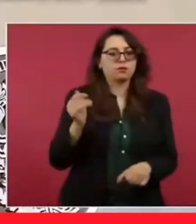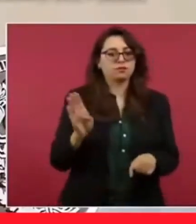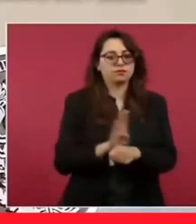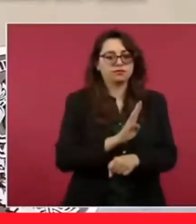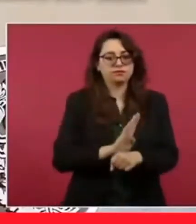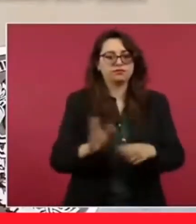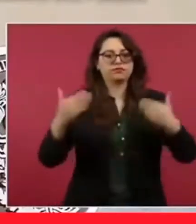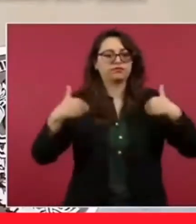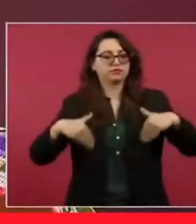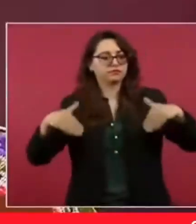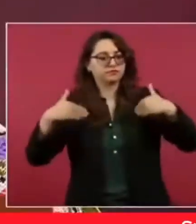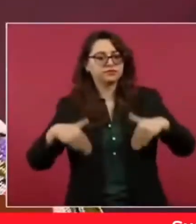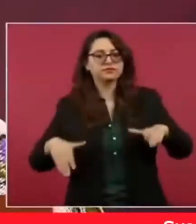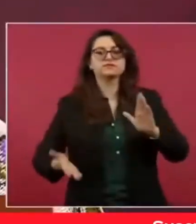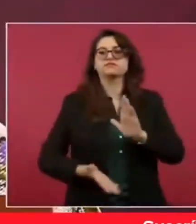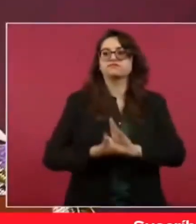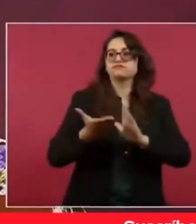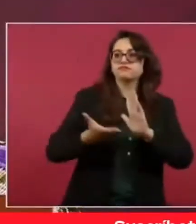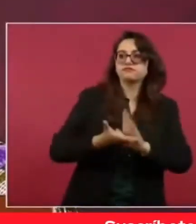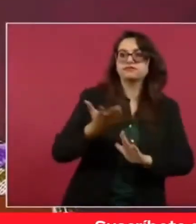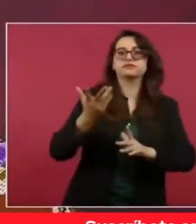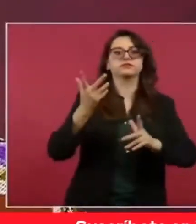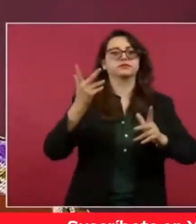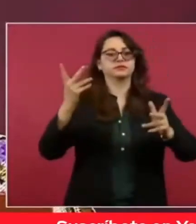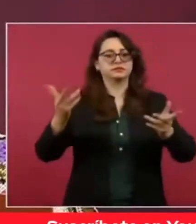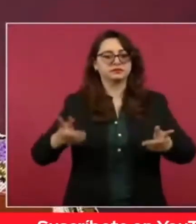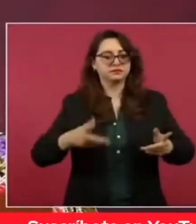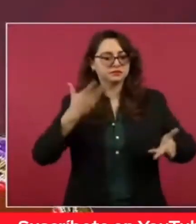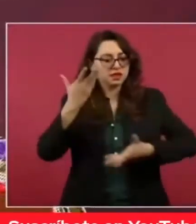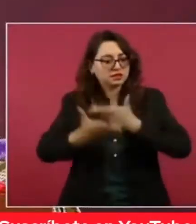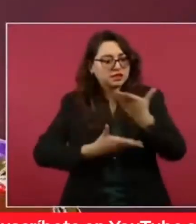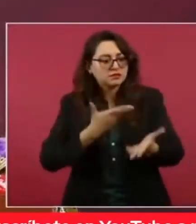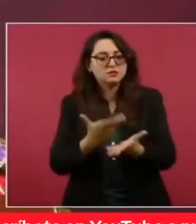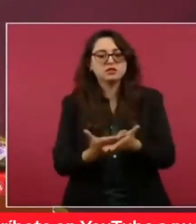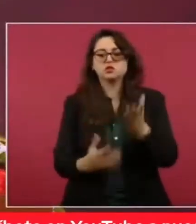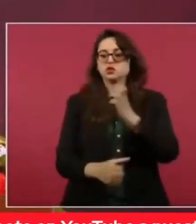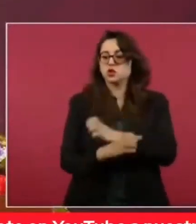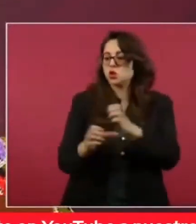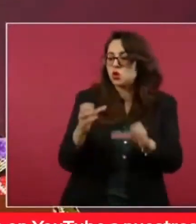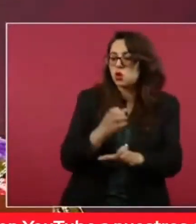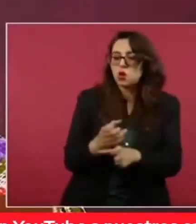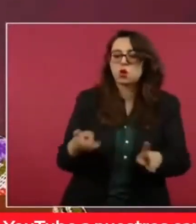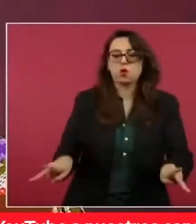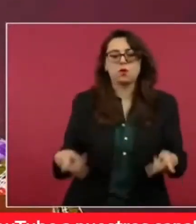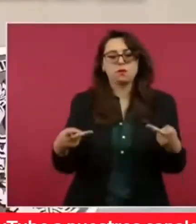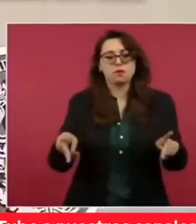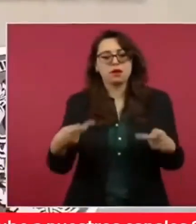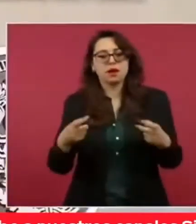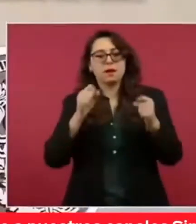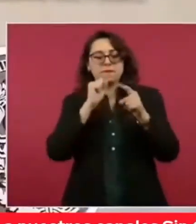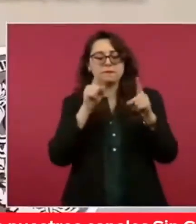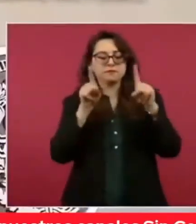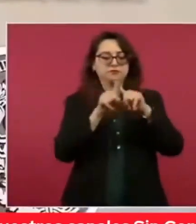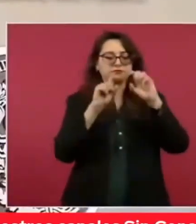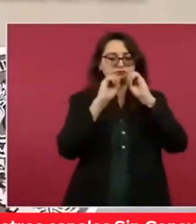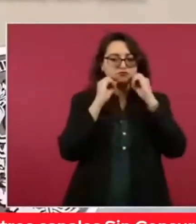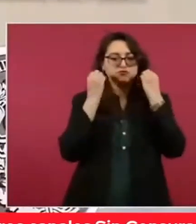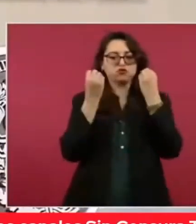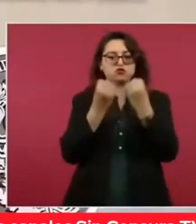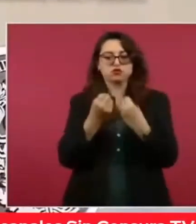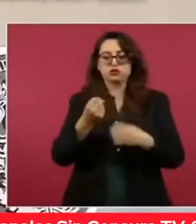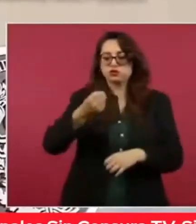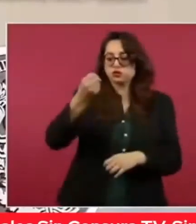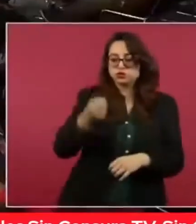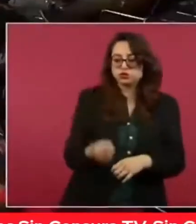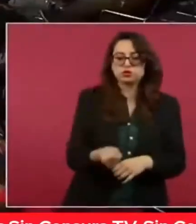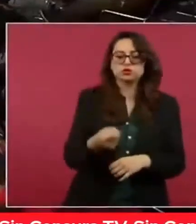inversiones en infraestructura y la conexión de la demanda de productos y servicios de la costa con las organizaciones de productores del sur y